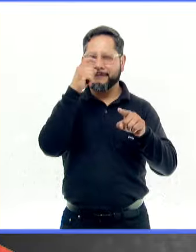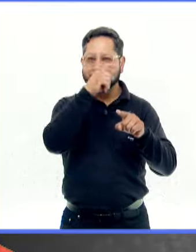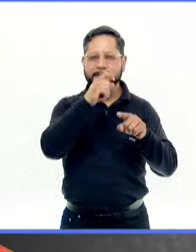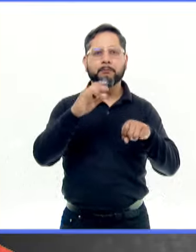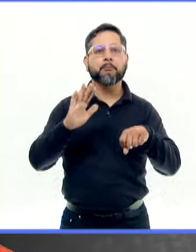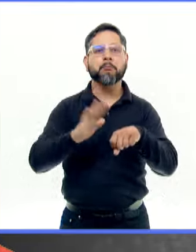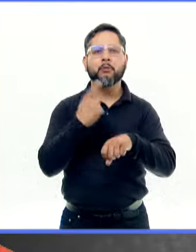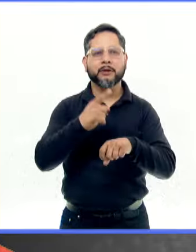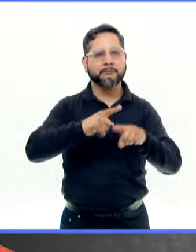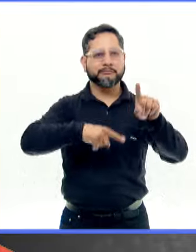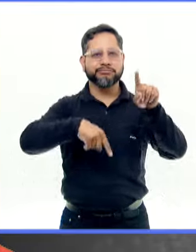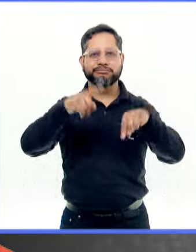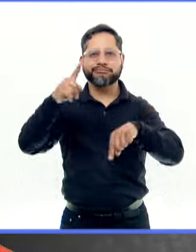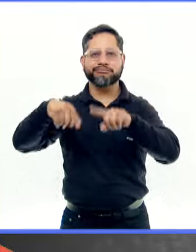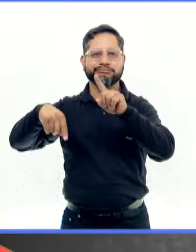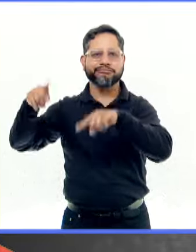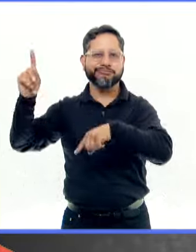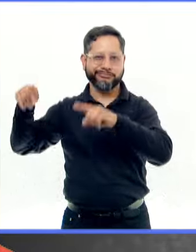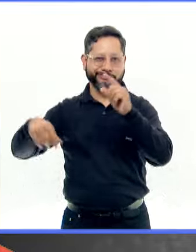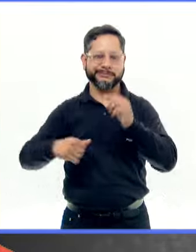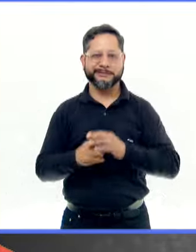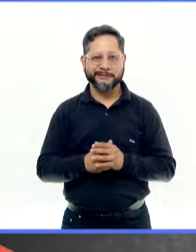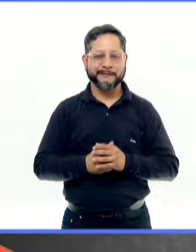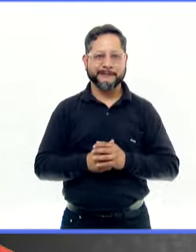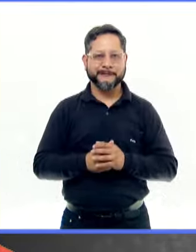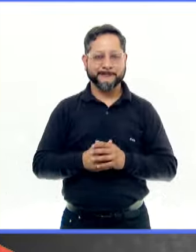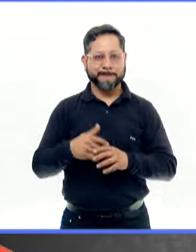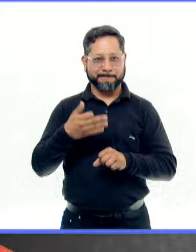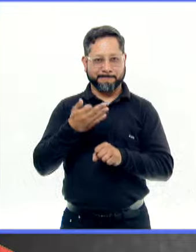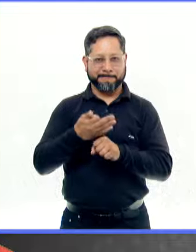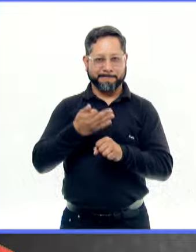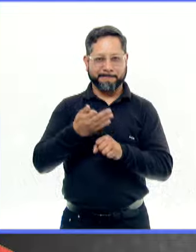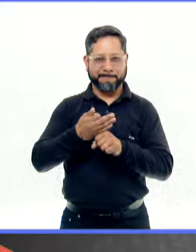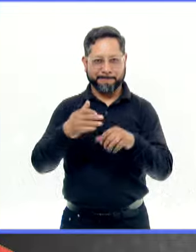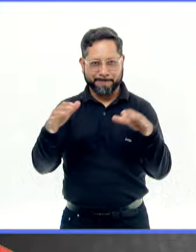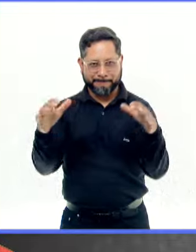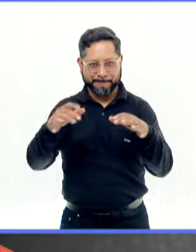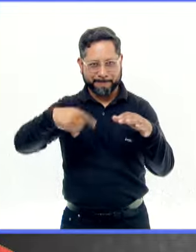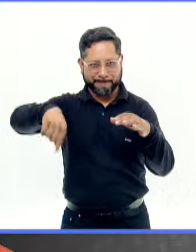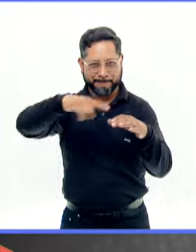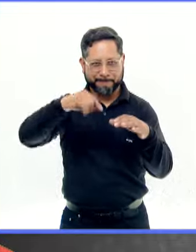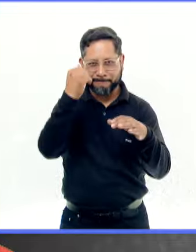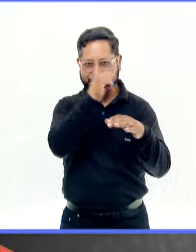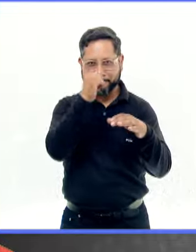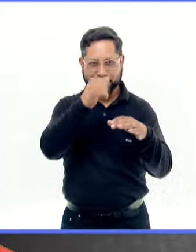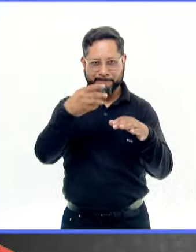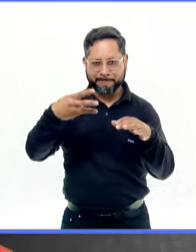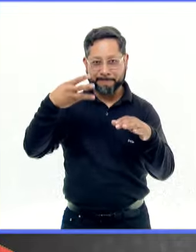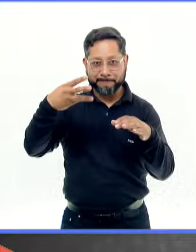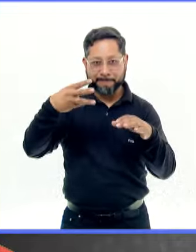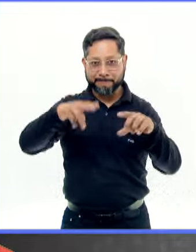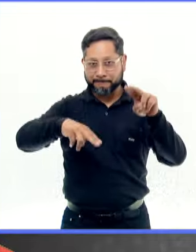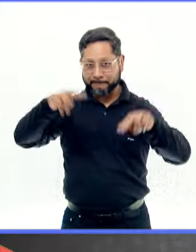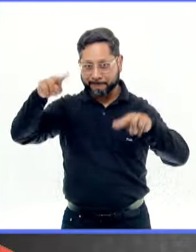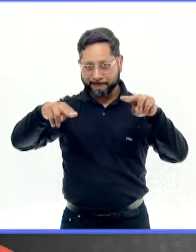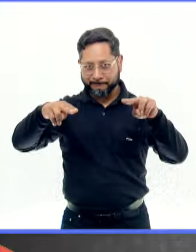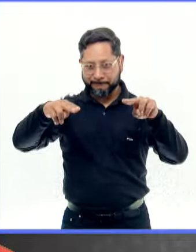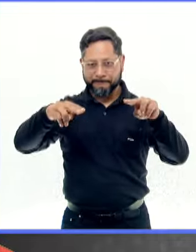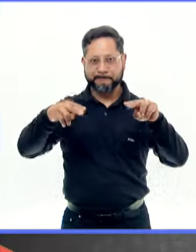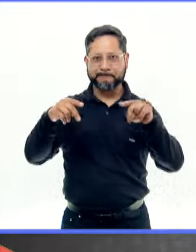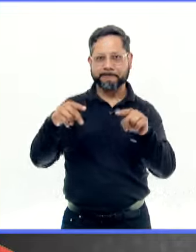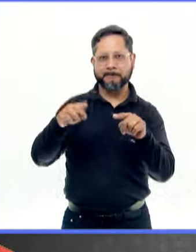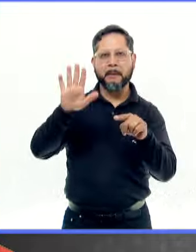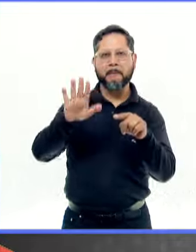variabilidad. Tenemos, en esta noción del espectro autista, tenemos tres niveles en los cuales se puede